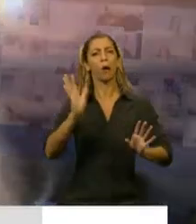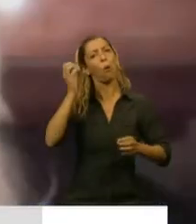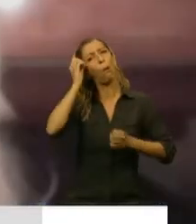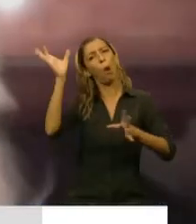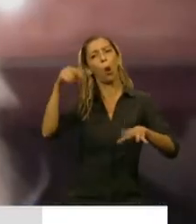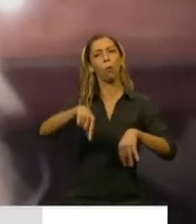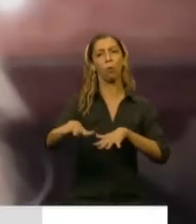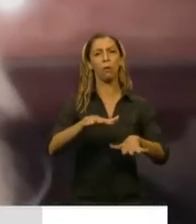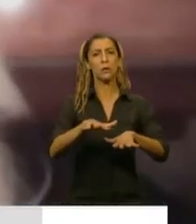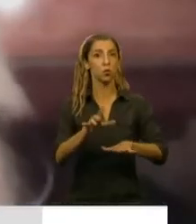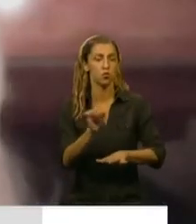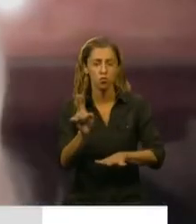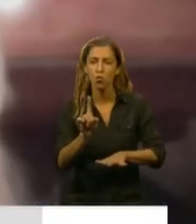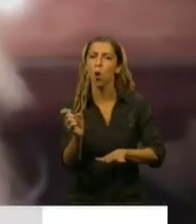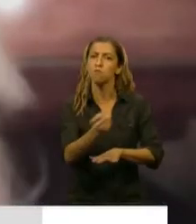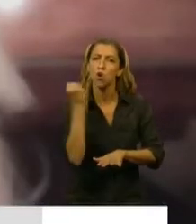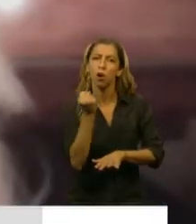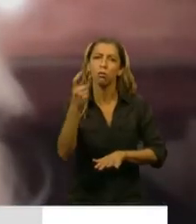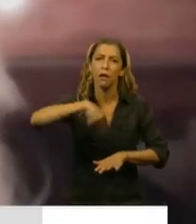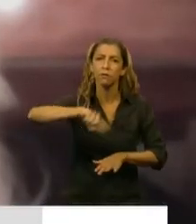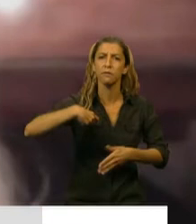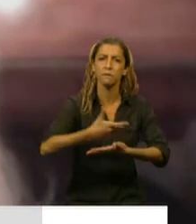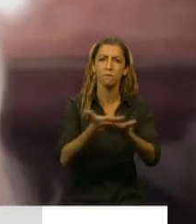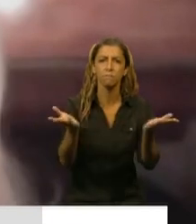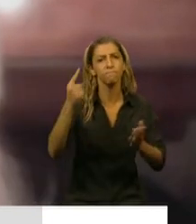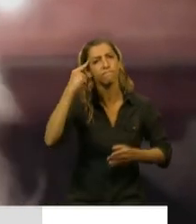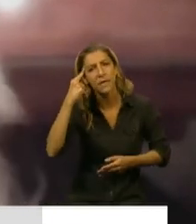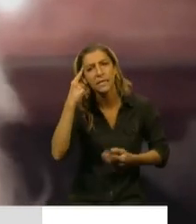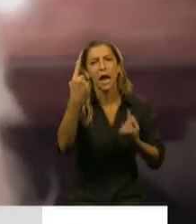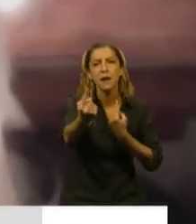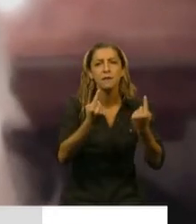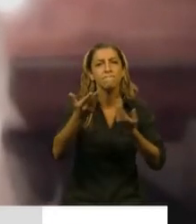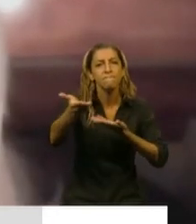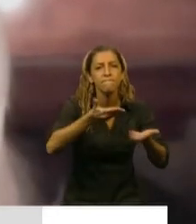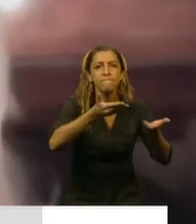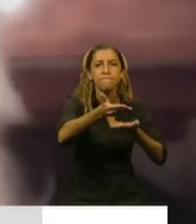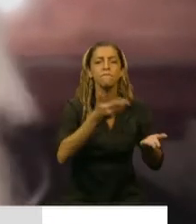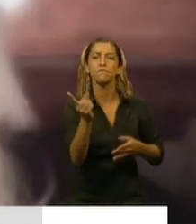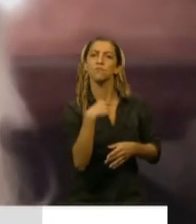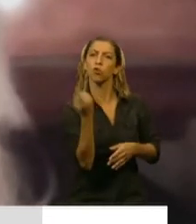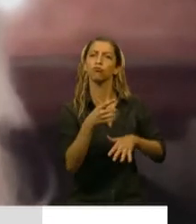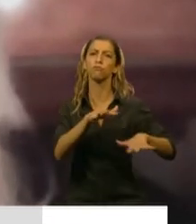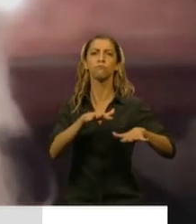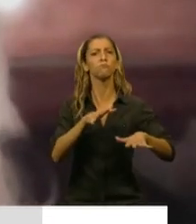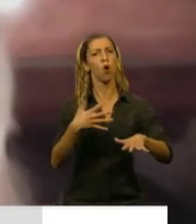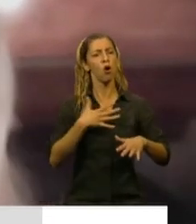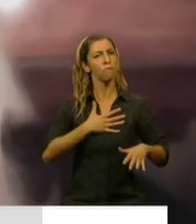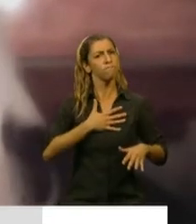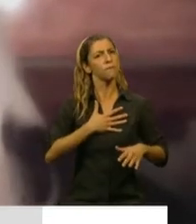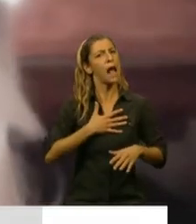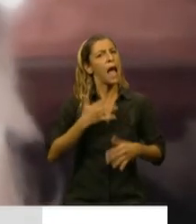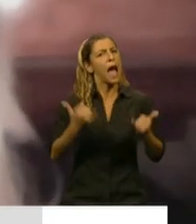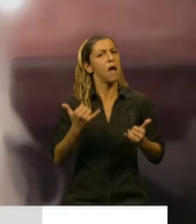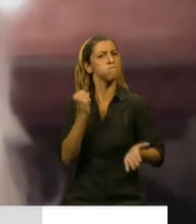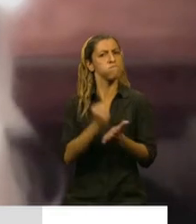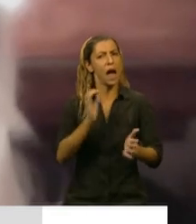especialmente a repensarnos como ciudadanos y como dirigentes activos, propositivos y movilizados. Somos